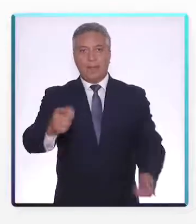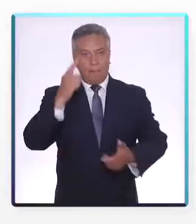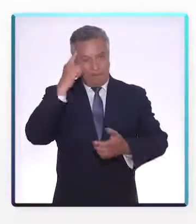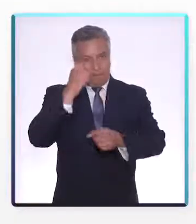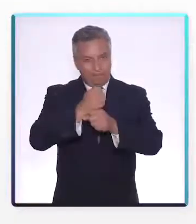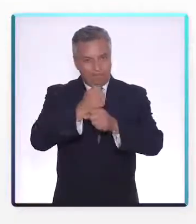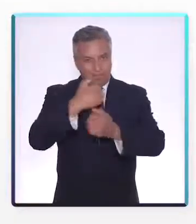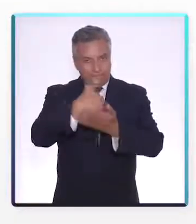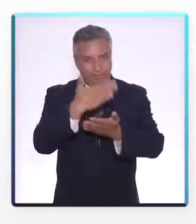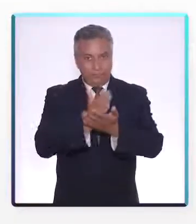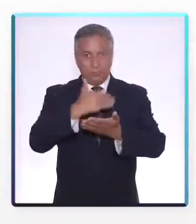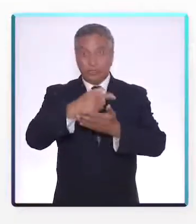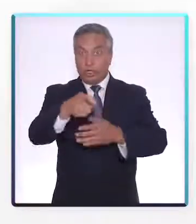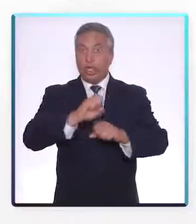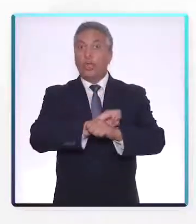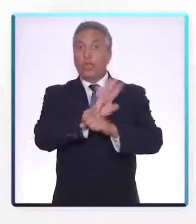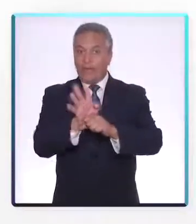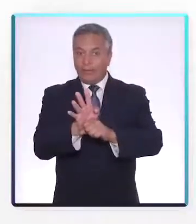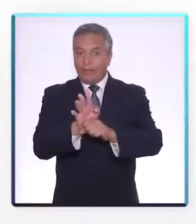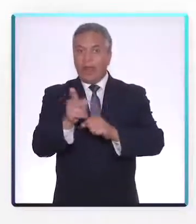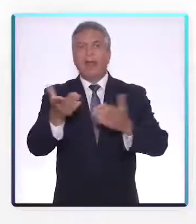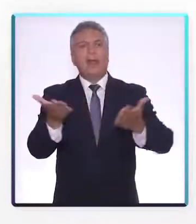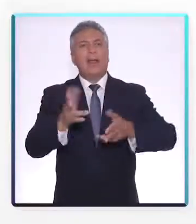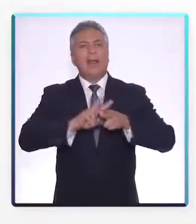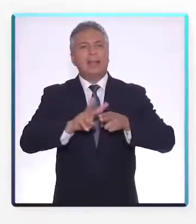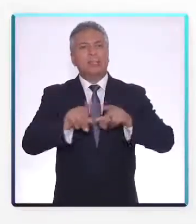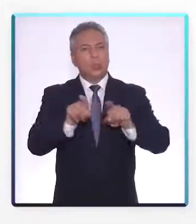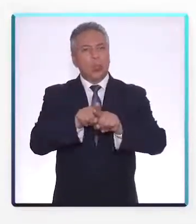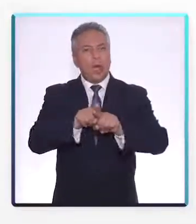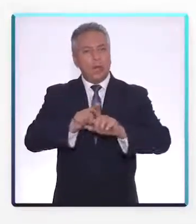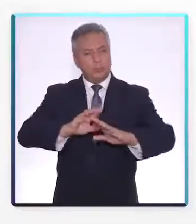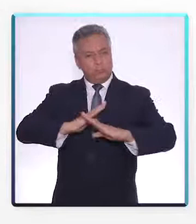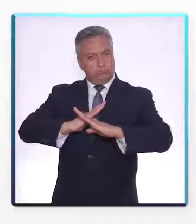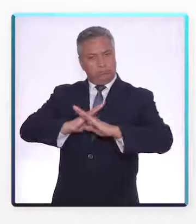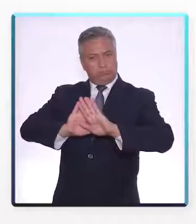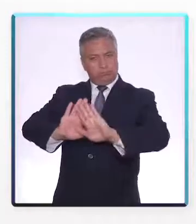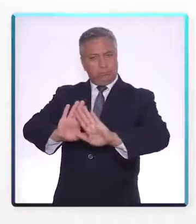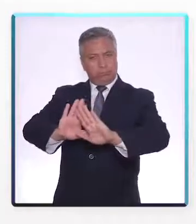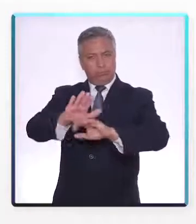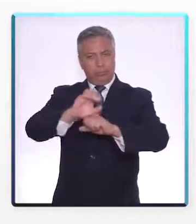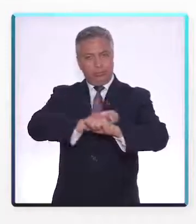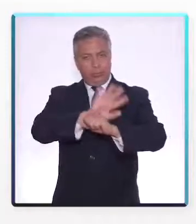Plan de acción coronavirus. ¿Qué hacer para prevenir el coronavirus?